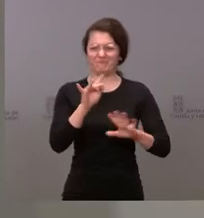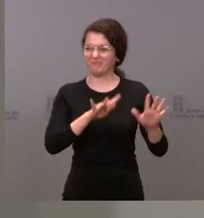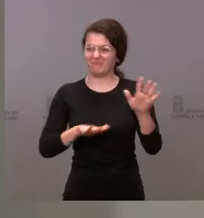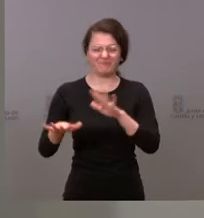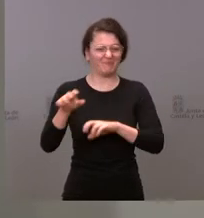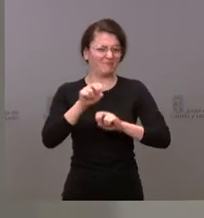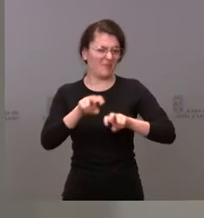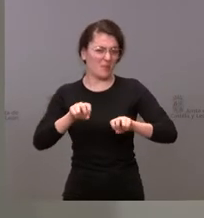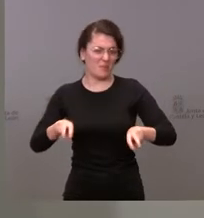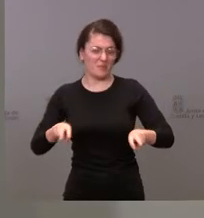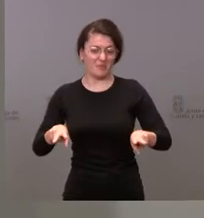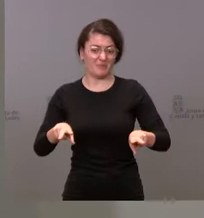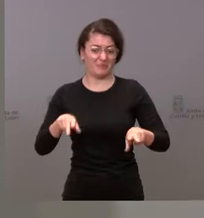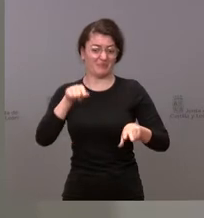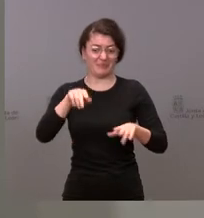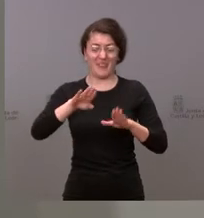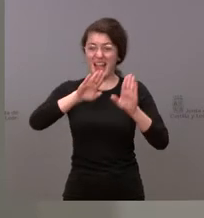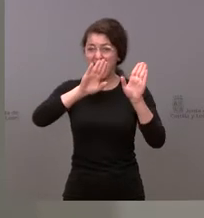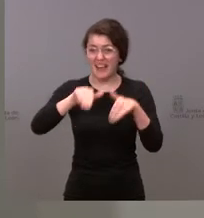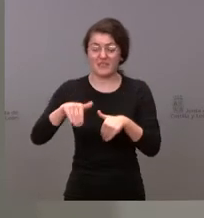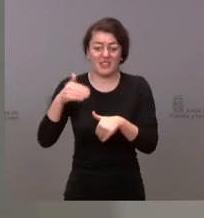finalice en algún momento.